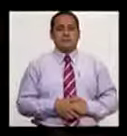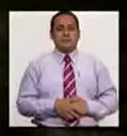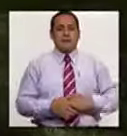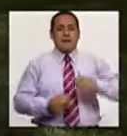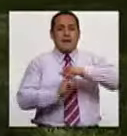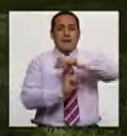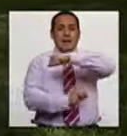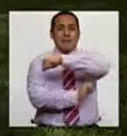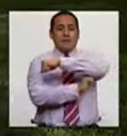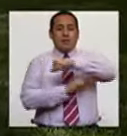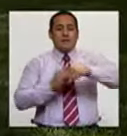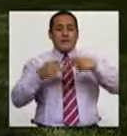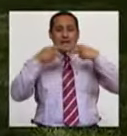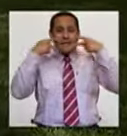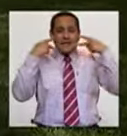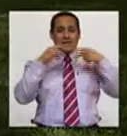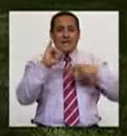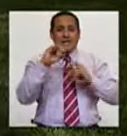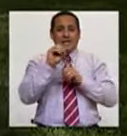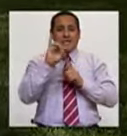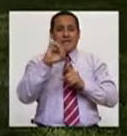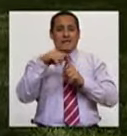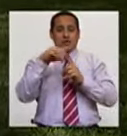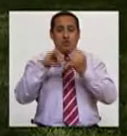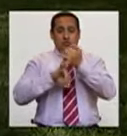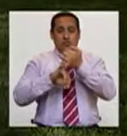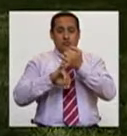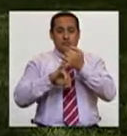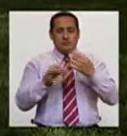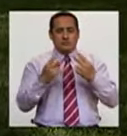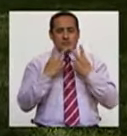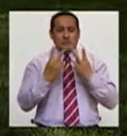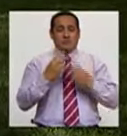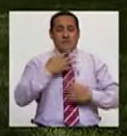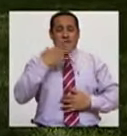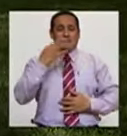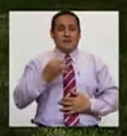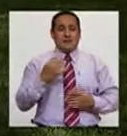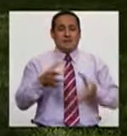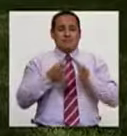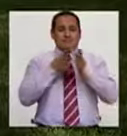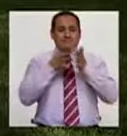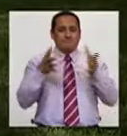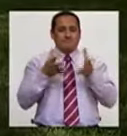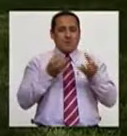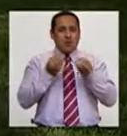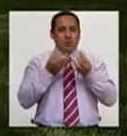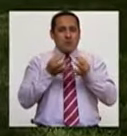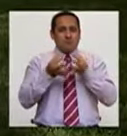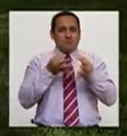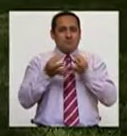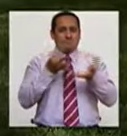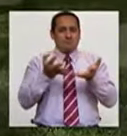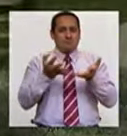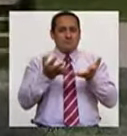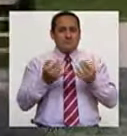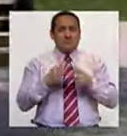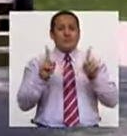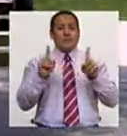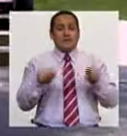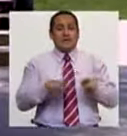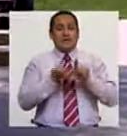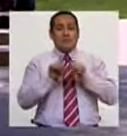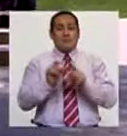En el puente Iquitos, en realidad, es algo que no sé cómo calificarlo, pero